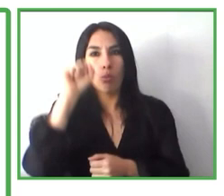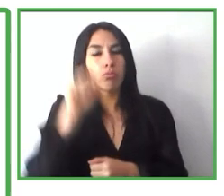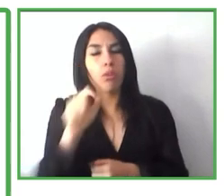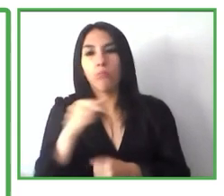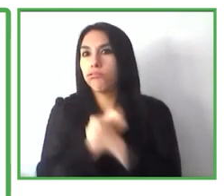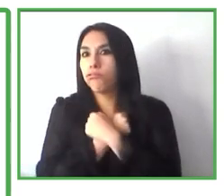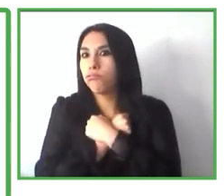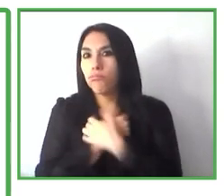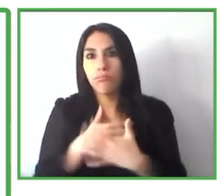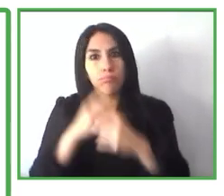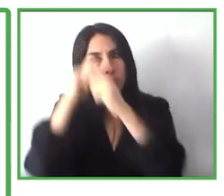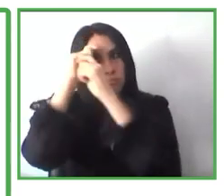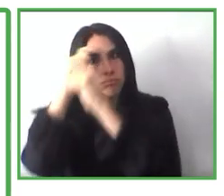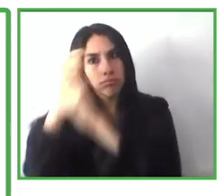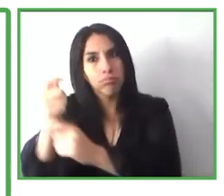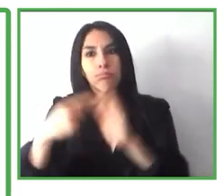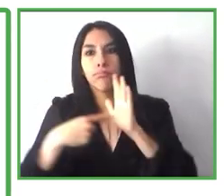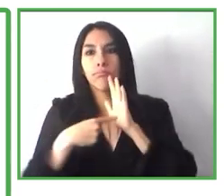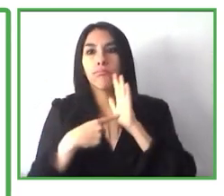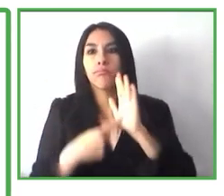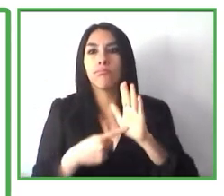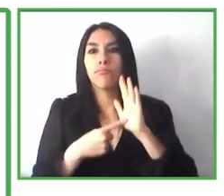que muchas gracias, Zero Project.